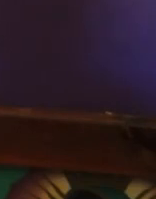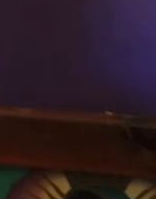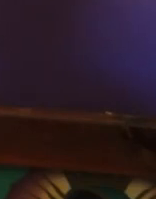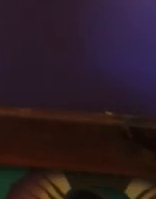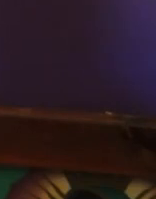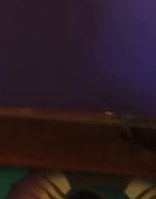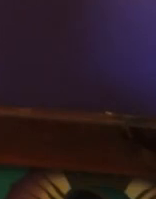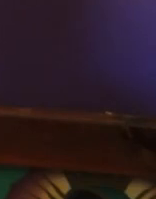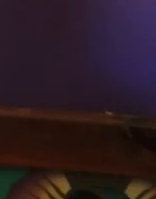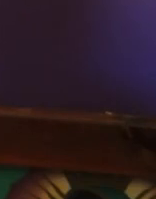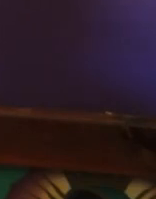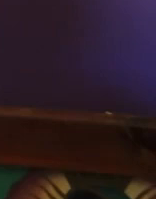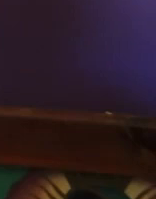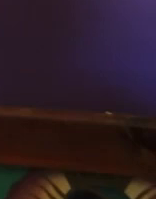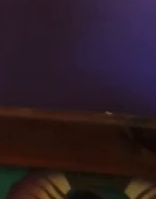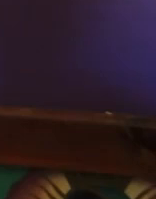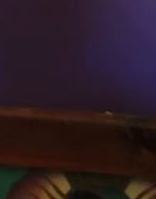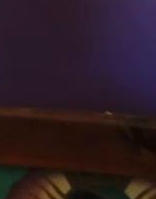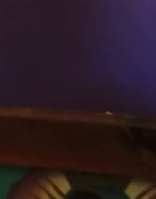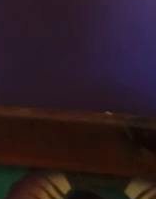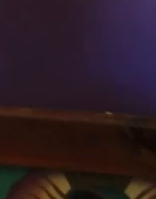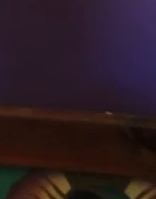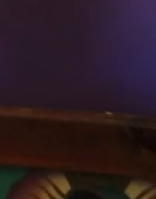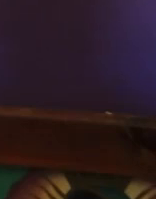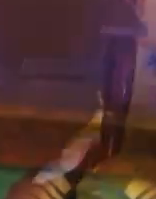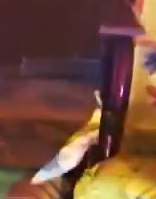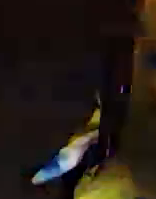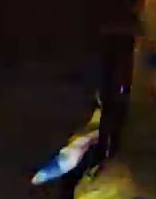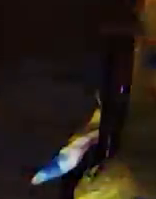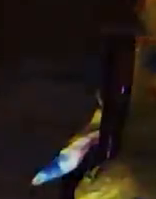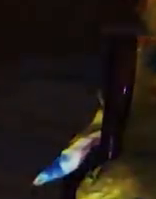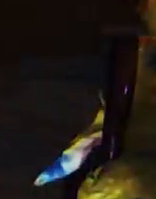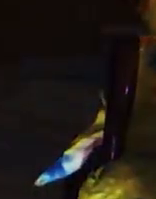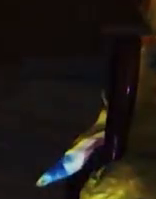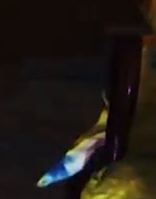de hecho hay otra chica del estado de Durango.